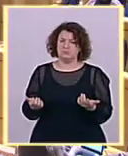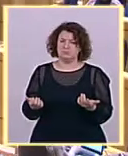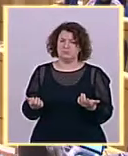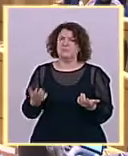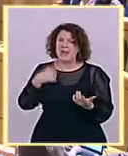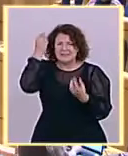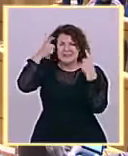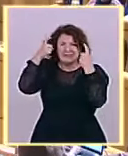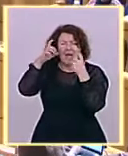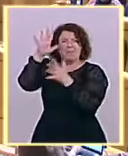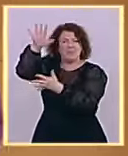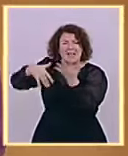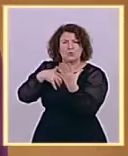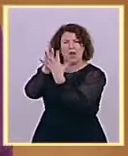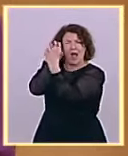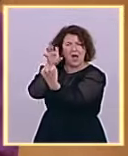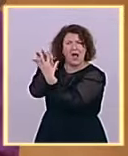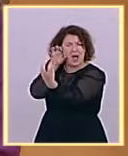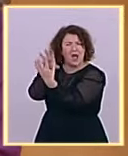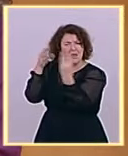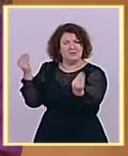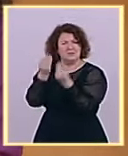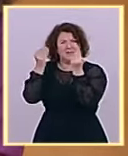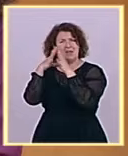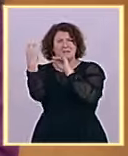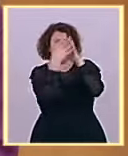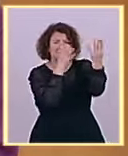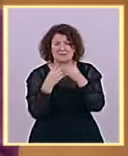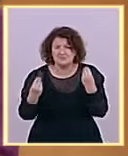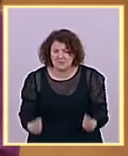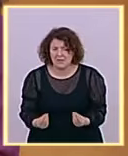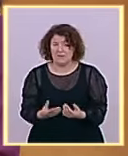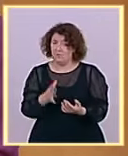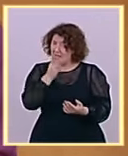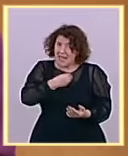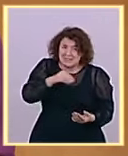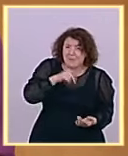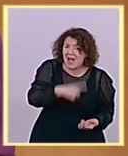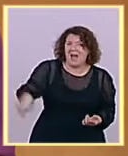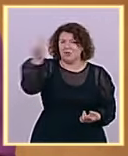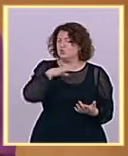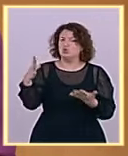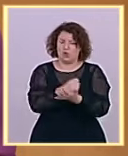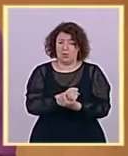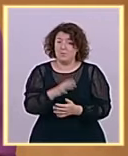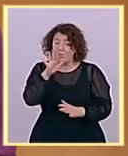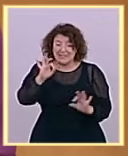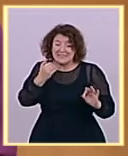españoles. Porque le quiero recordar que cuando España estuvo al borde de la quiebra fue durante un Gobierno del Partido Popular